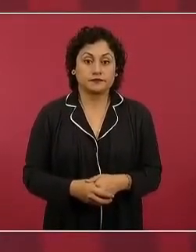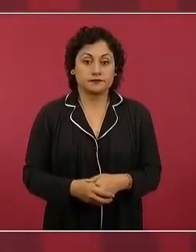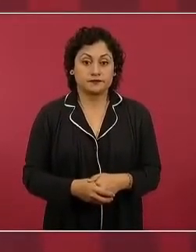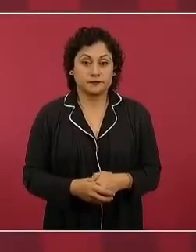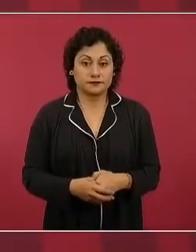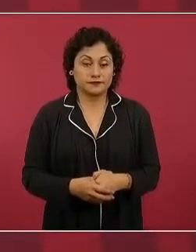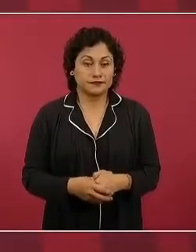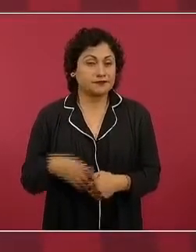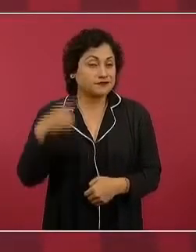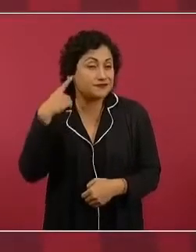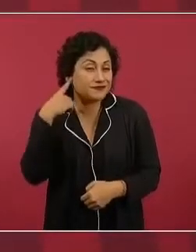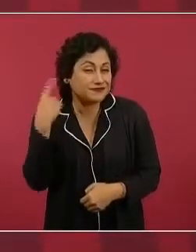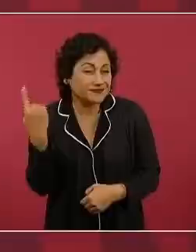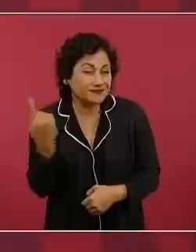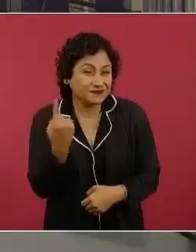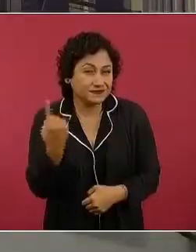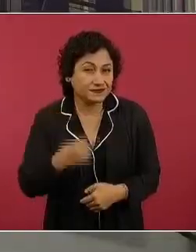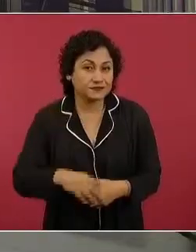¿Mande?